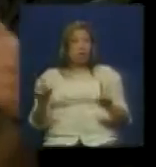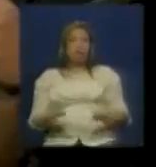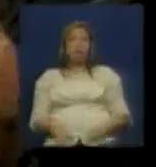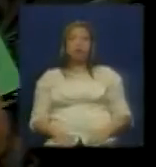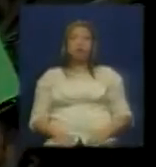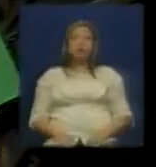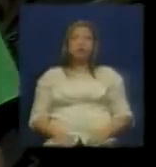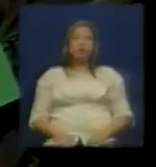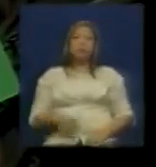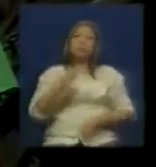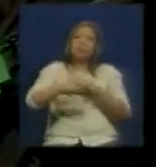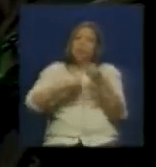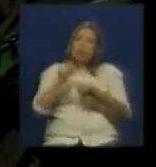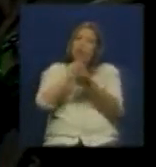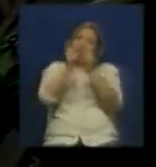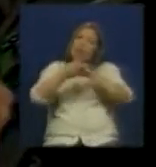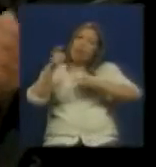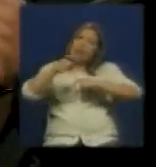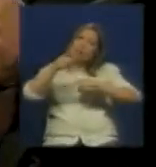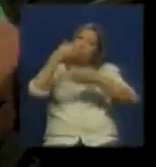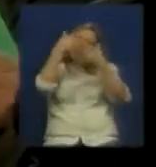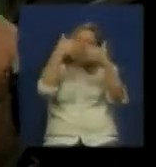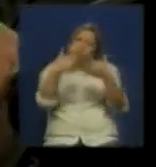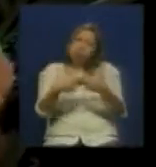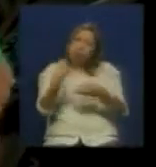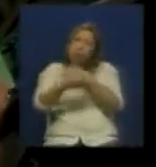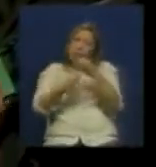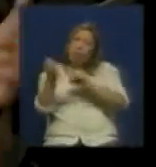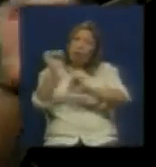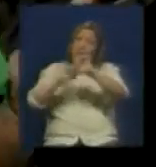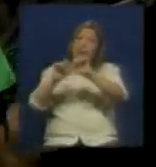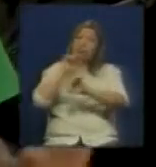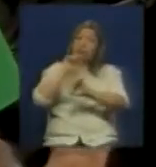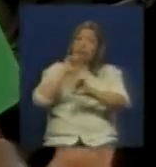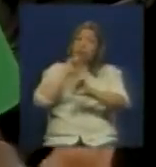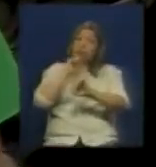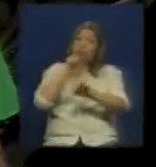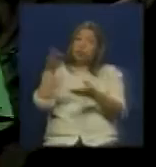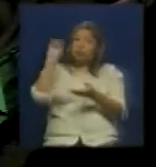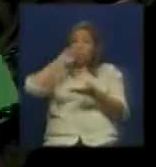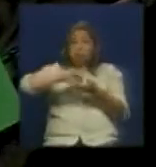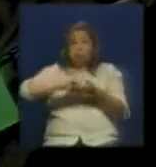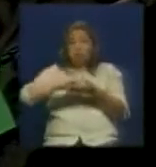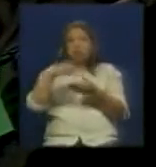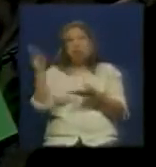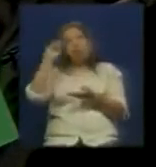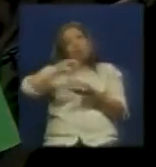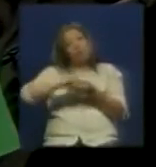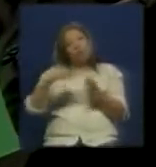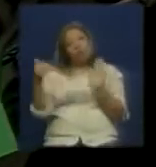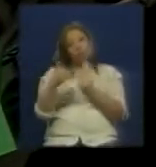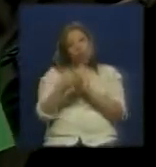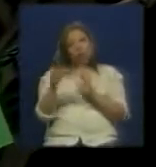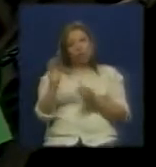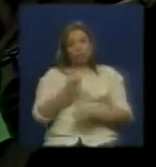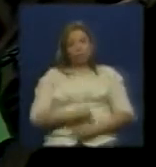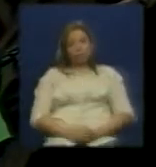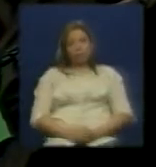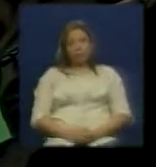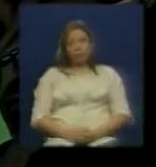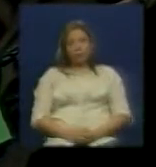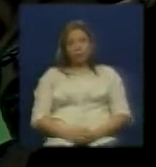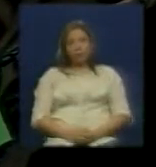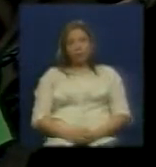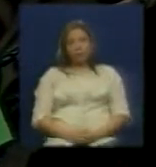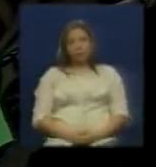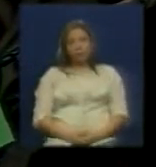a implementar los cambios necesarios para poder afrontar lo que vendrá vamos a darle a la y ya venimos con más de Caracas en directo